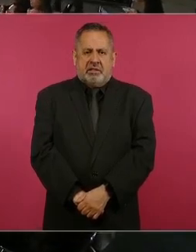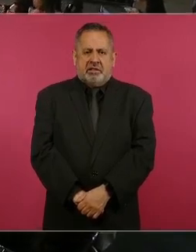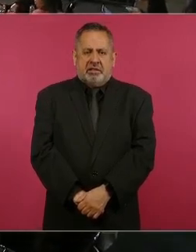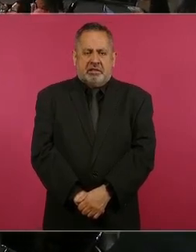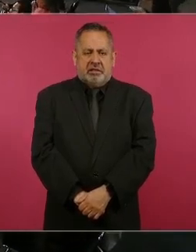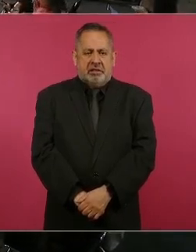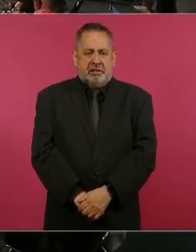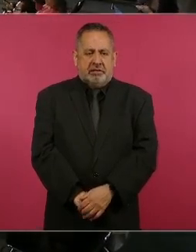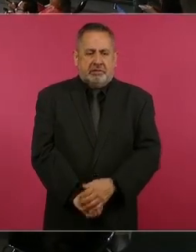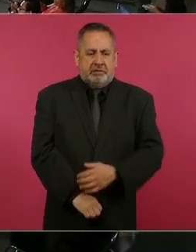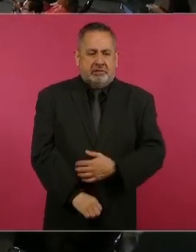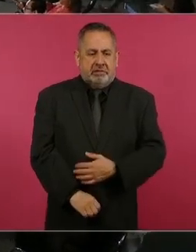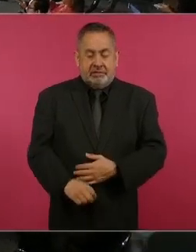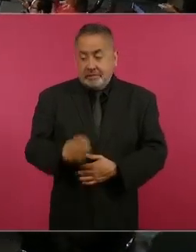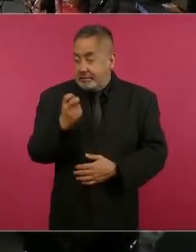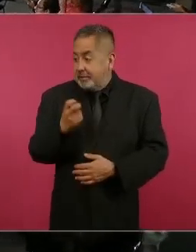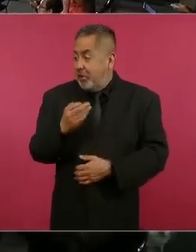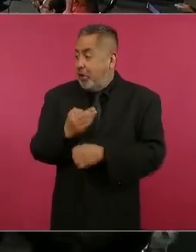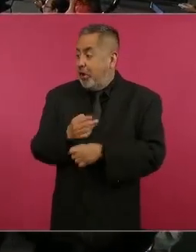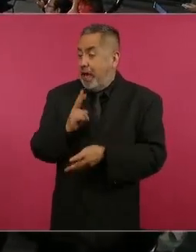Y eso que no íbamos a hablar,